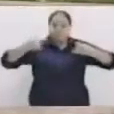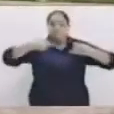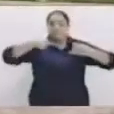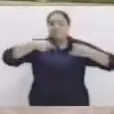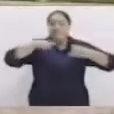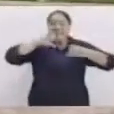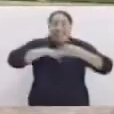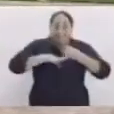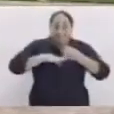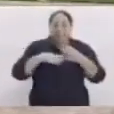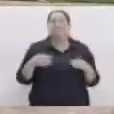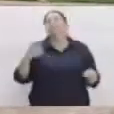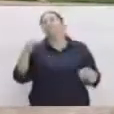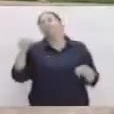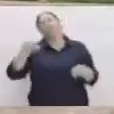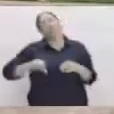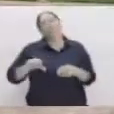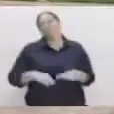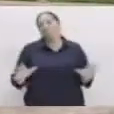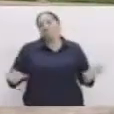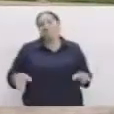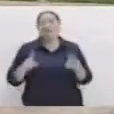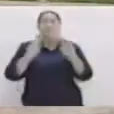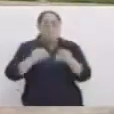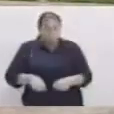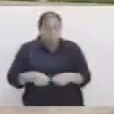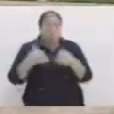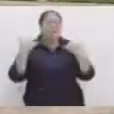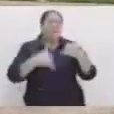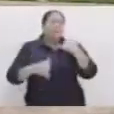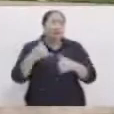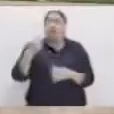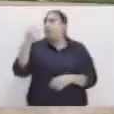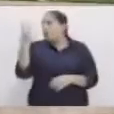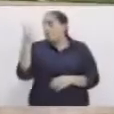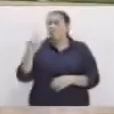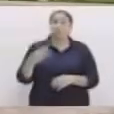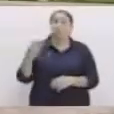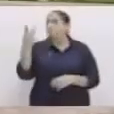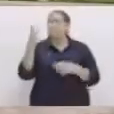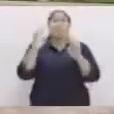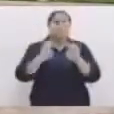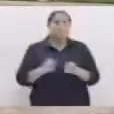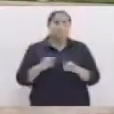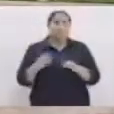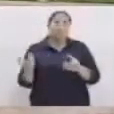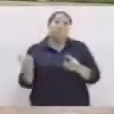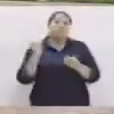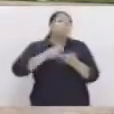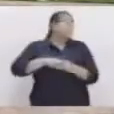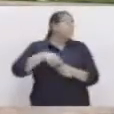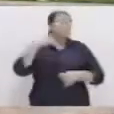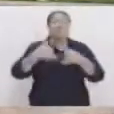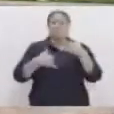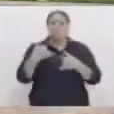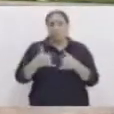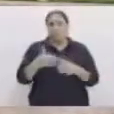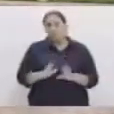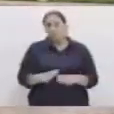con dos o tres personas. Cuando puedas realizar el recorrido completo,